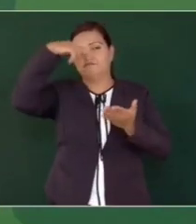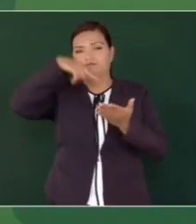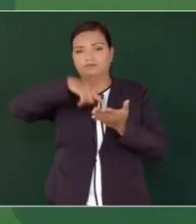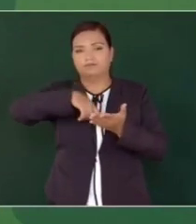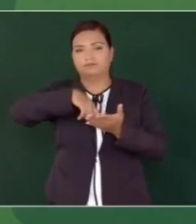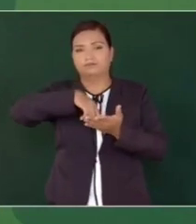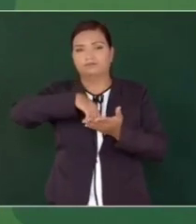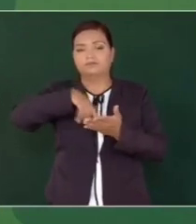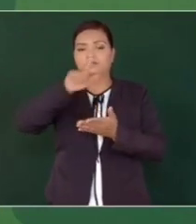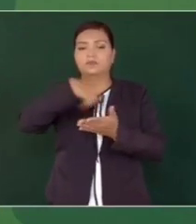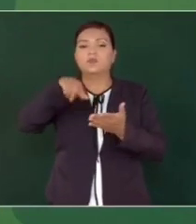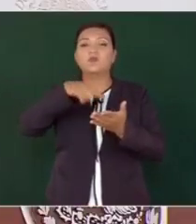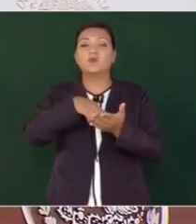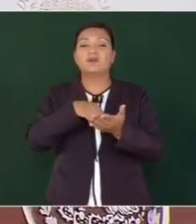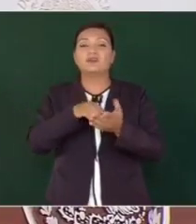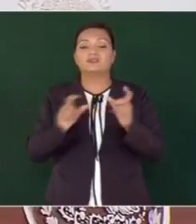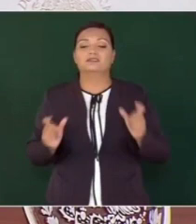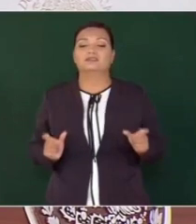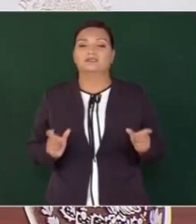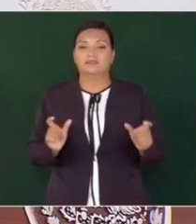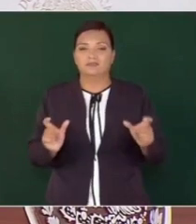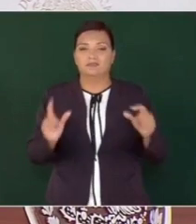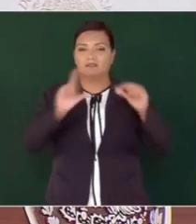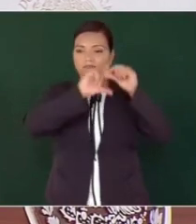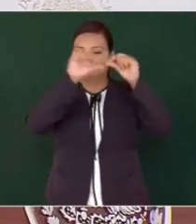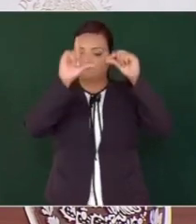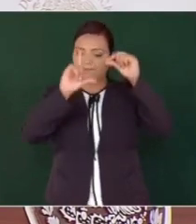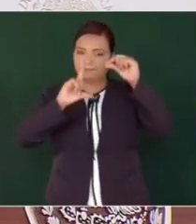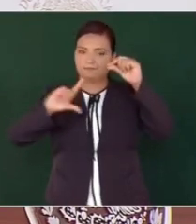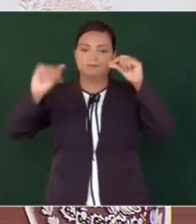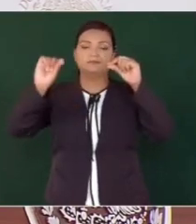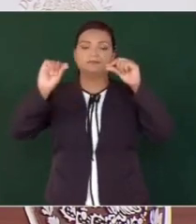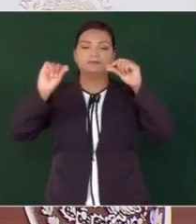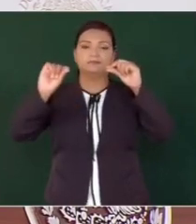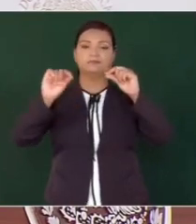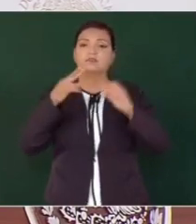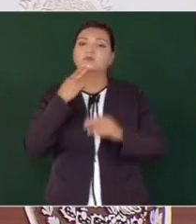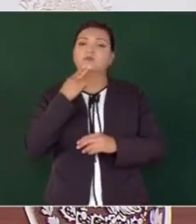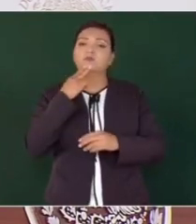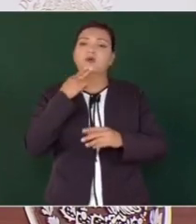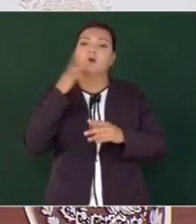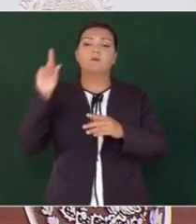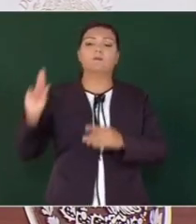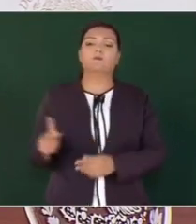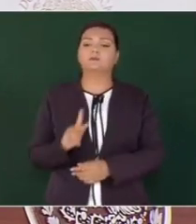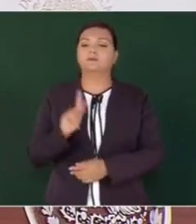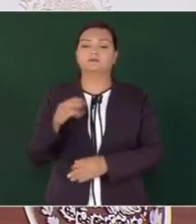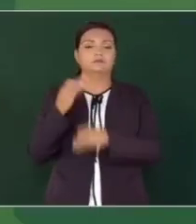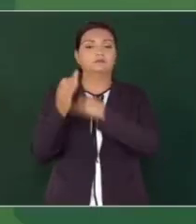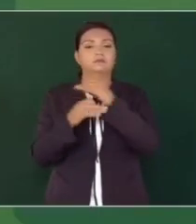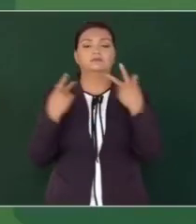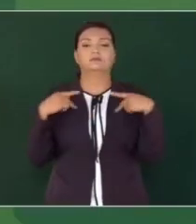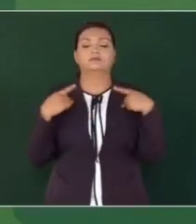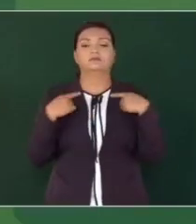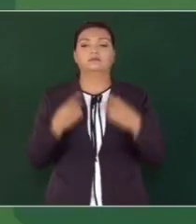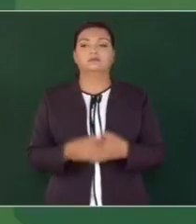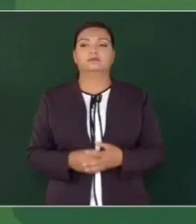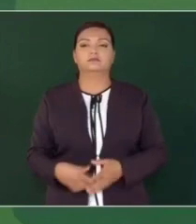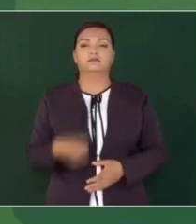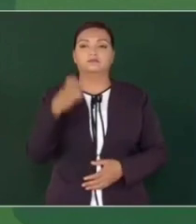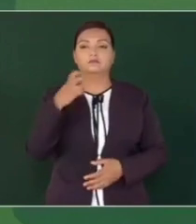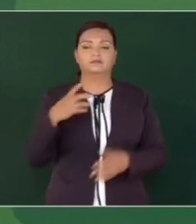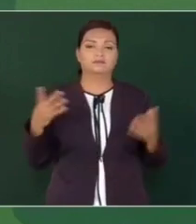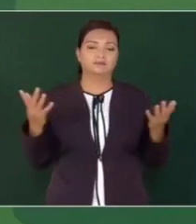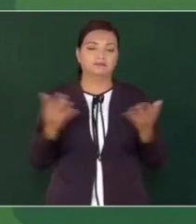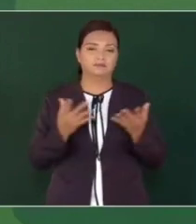zona de seguridad nacional y de utilidad pública. Y eso